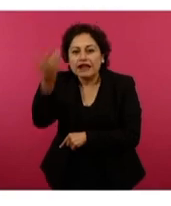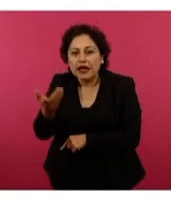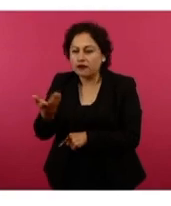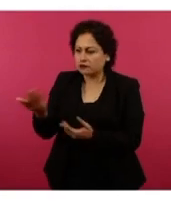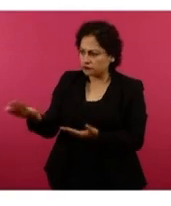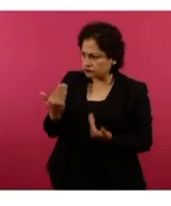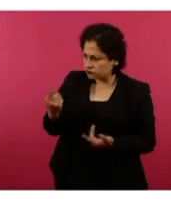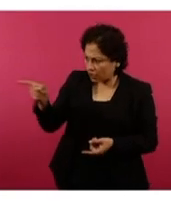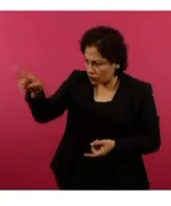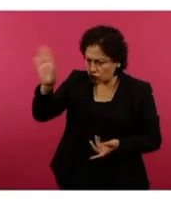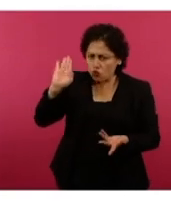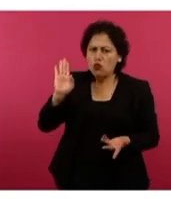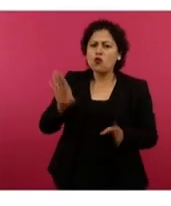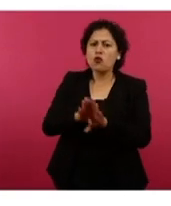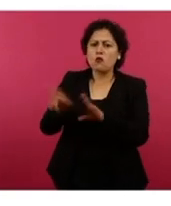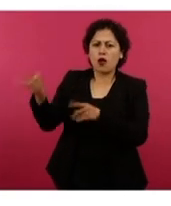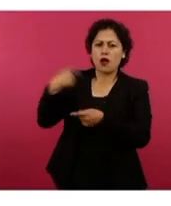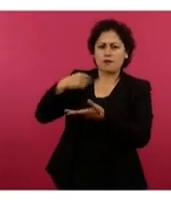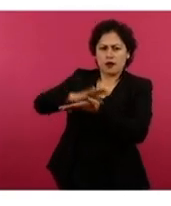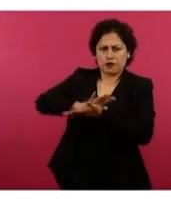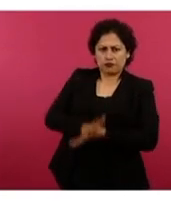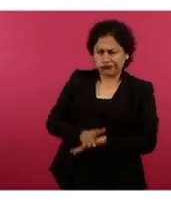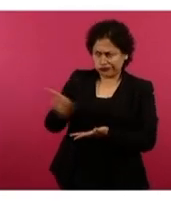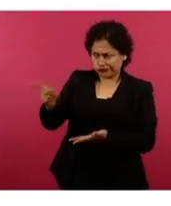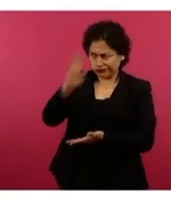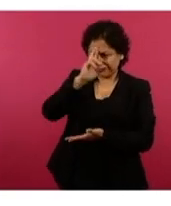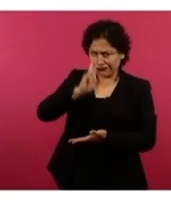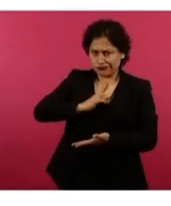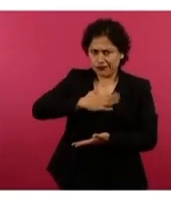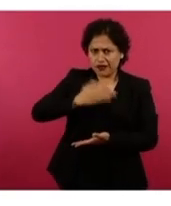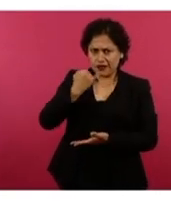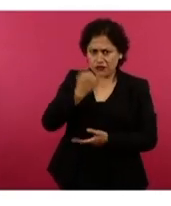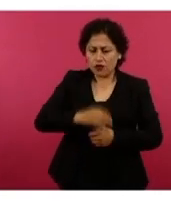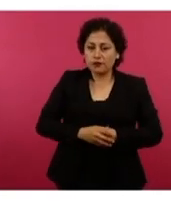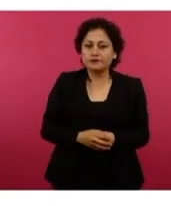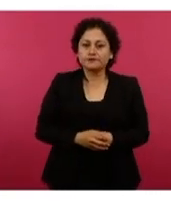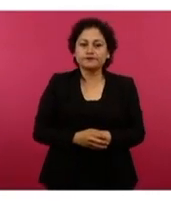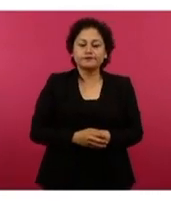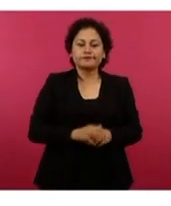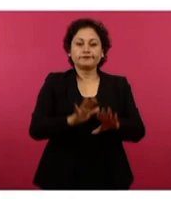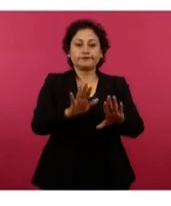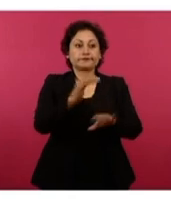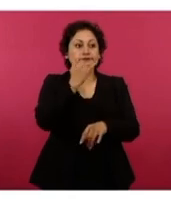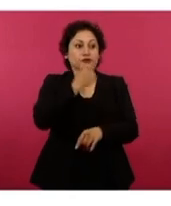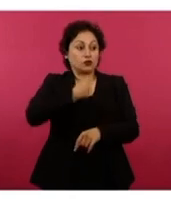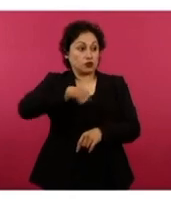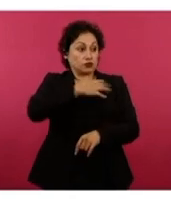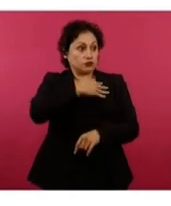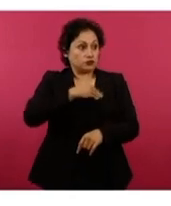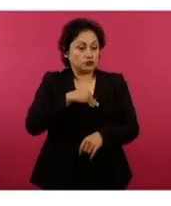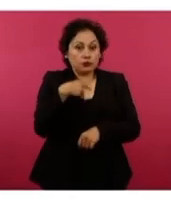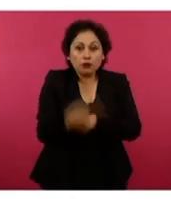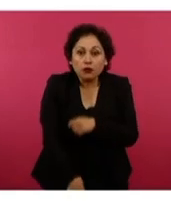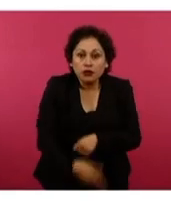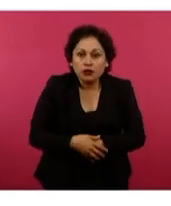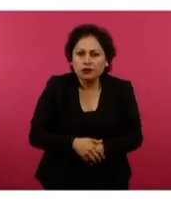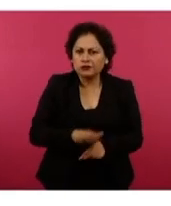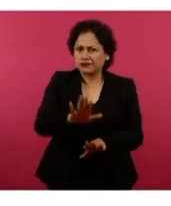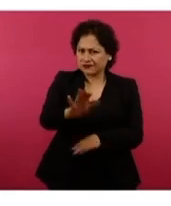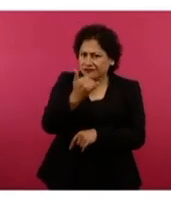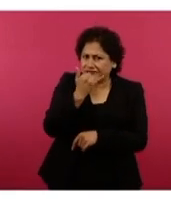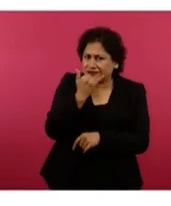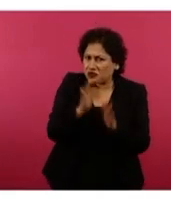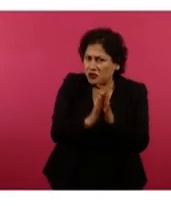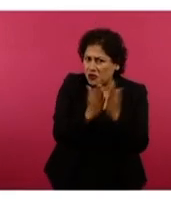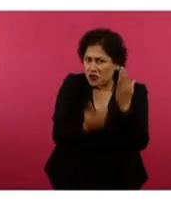y que prometa que tomará en cuenta su lengua. Nuestros hijos están en riesgo. Y no por los nuevos libros de texto. Este cuento